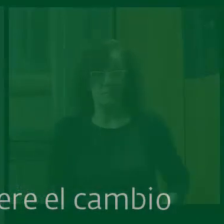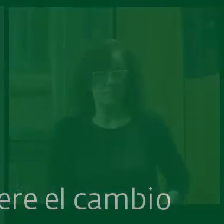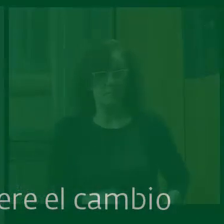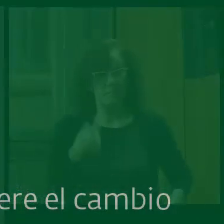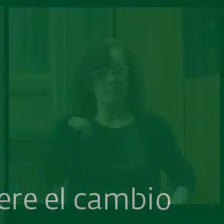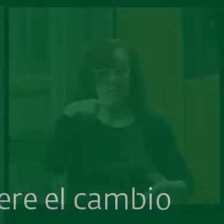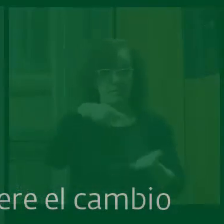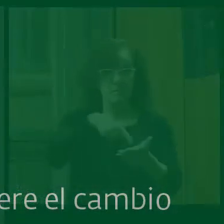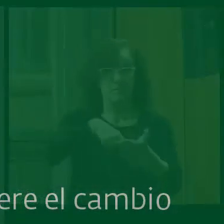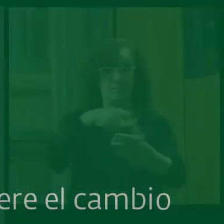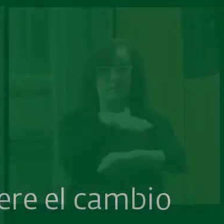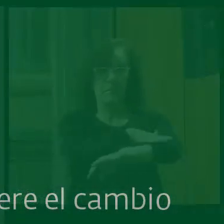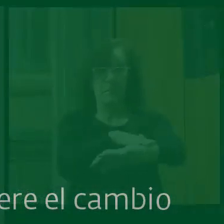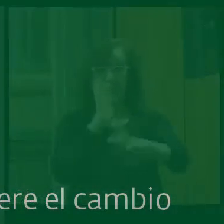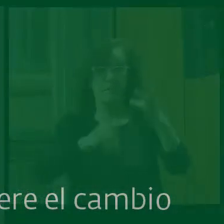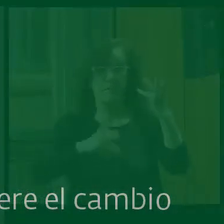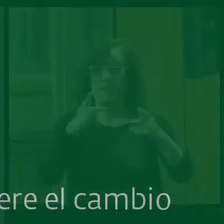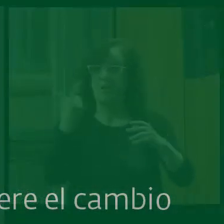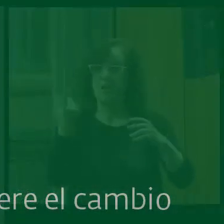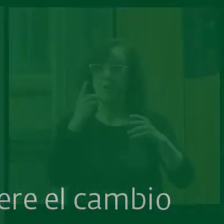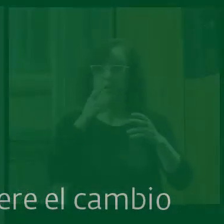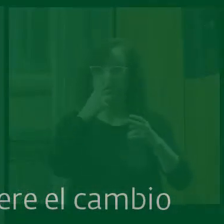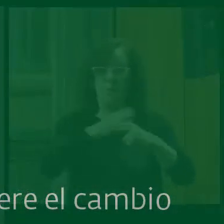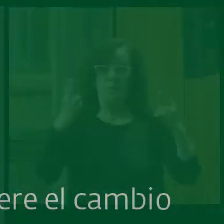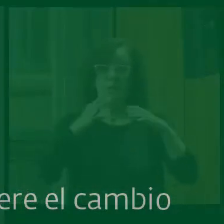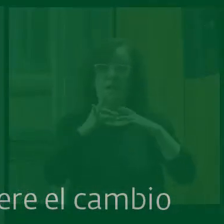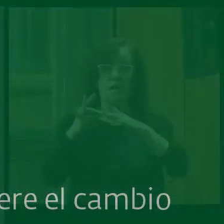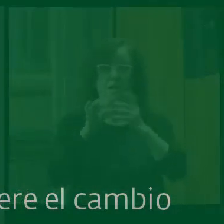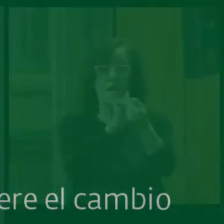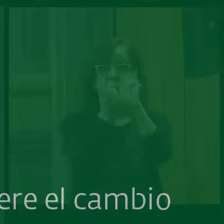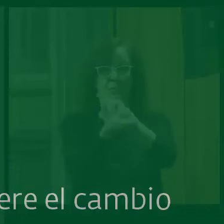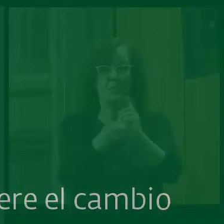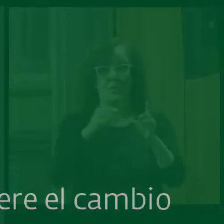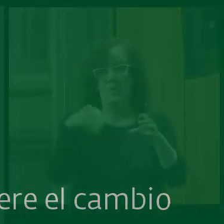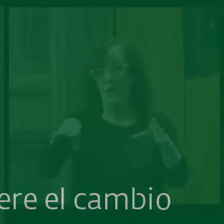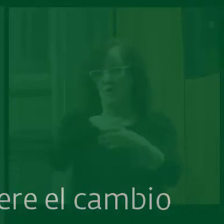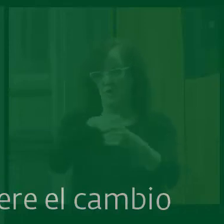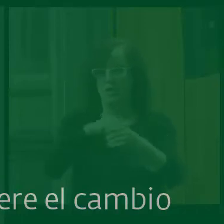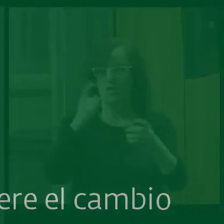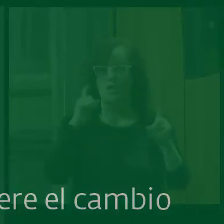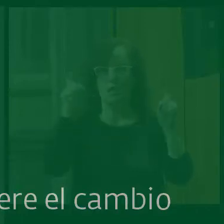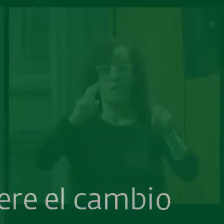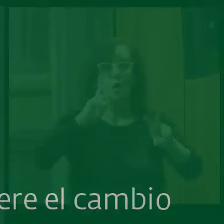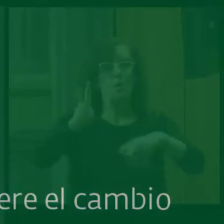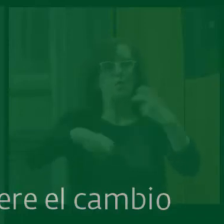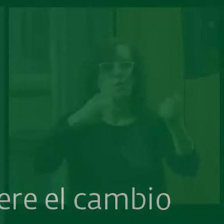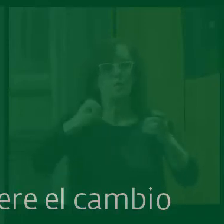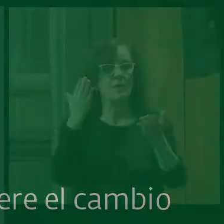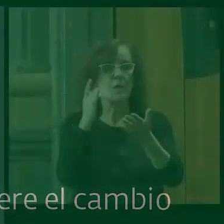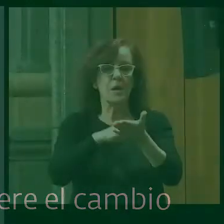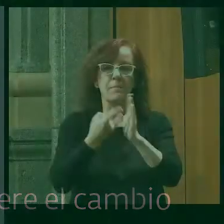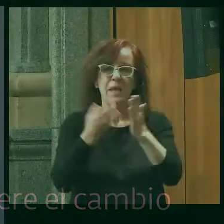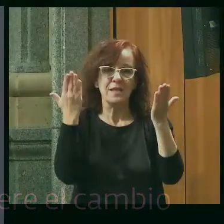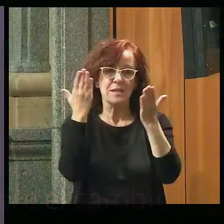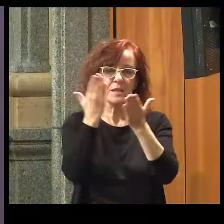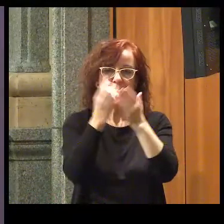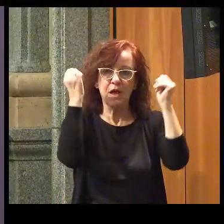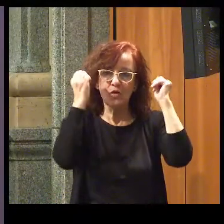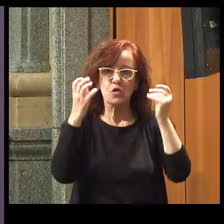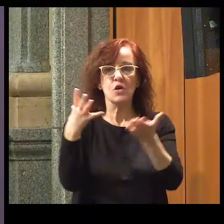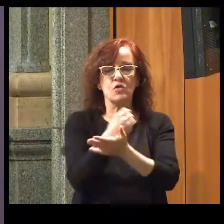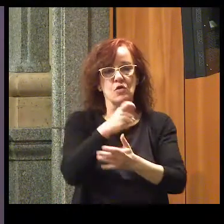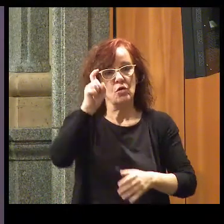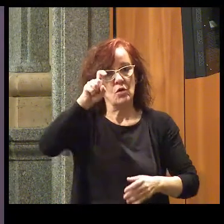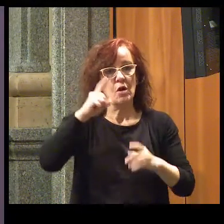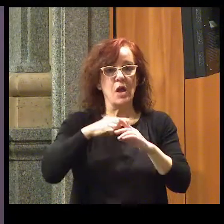Reivindicamos que la Administración Pública lidere el cambio hacia una educación inclusiva, modificando los planes de estudio de los profesores, que todos